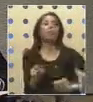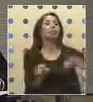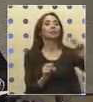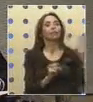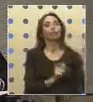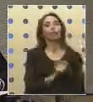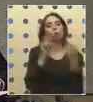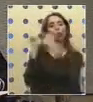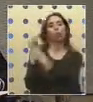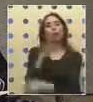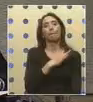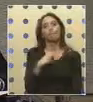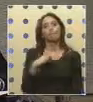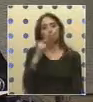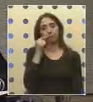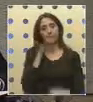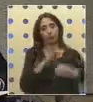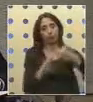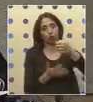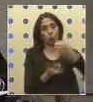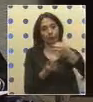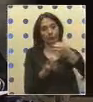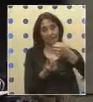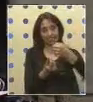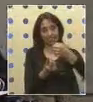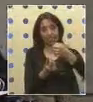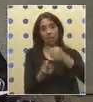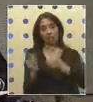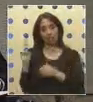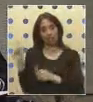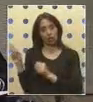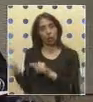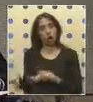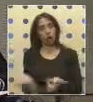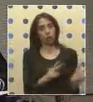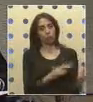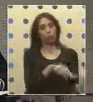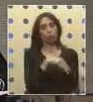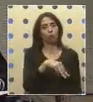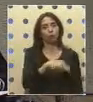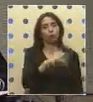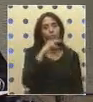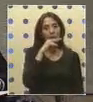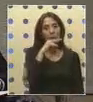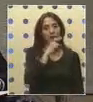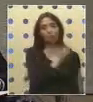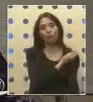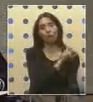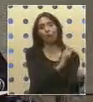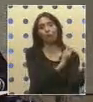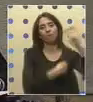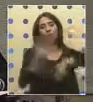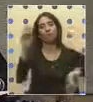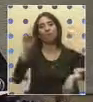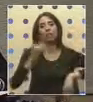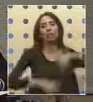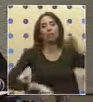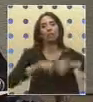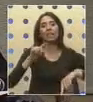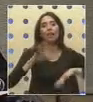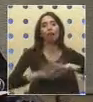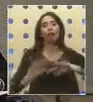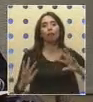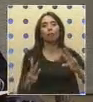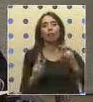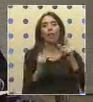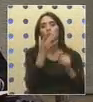Hacienda para que informe si dicha repartición ha autorizado a la ilustre Municipalidad de San Fernando para vender directamente los terrenos de las Termas del